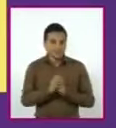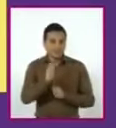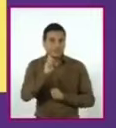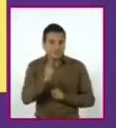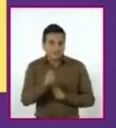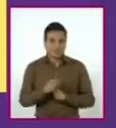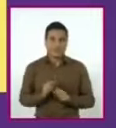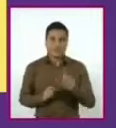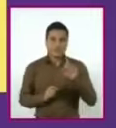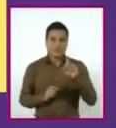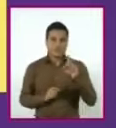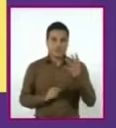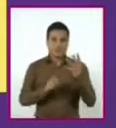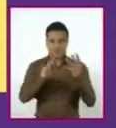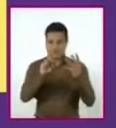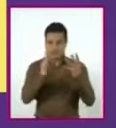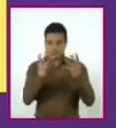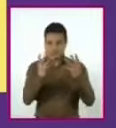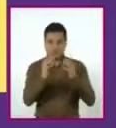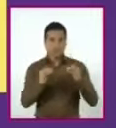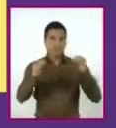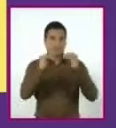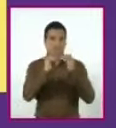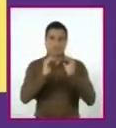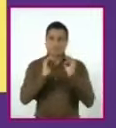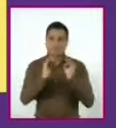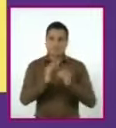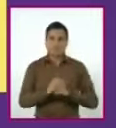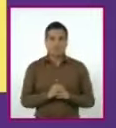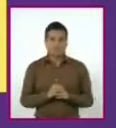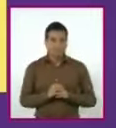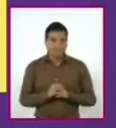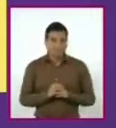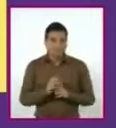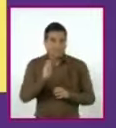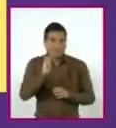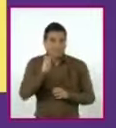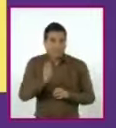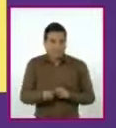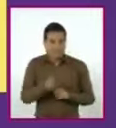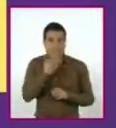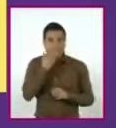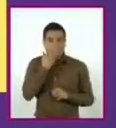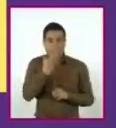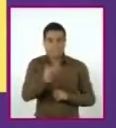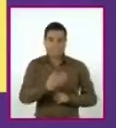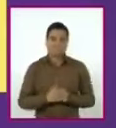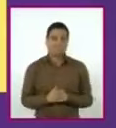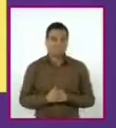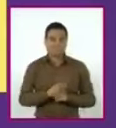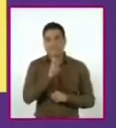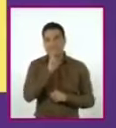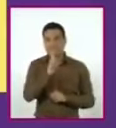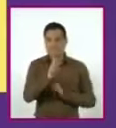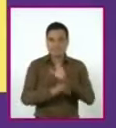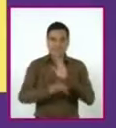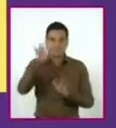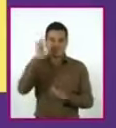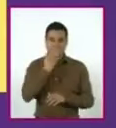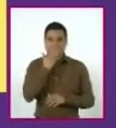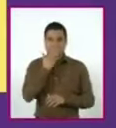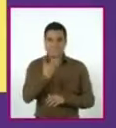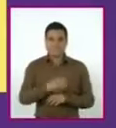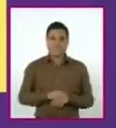cumple la ecuación o se satisface la ecuación para nuestro primer resultado de x1